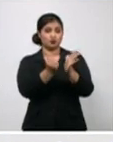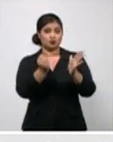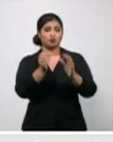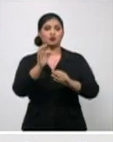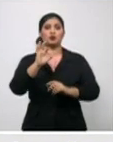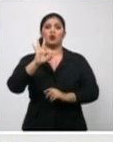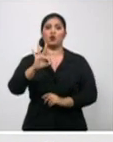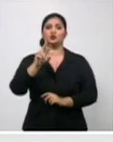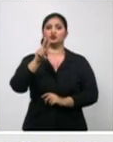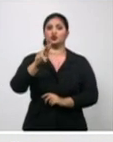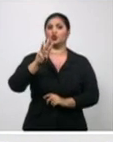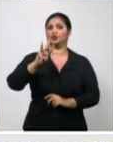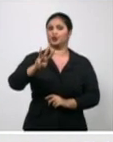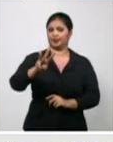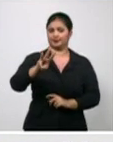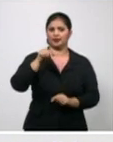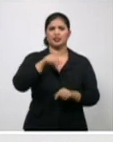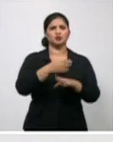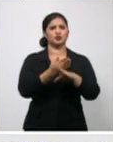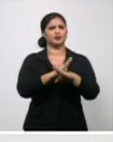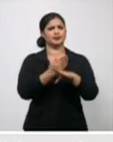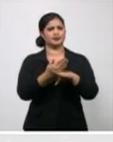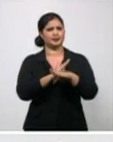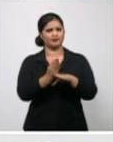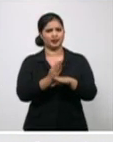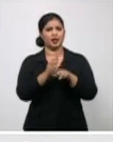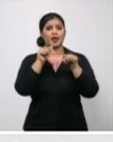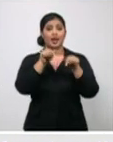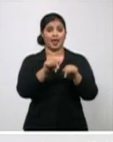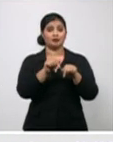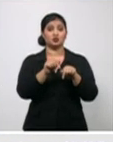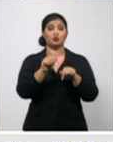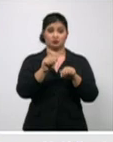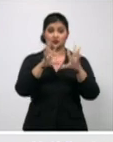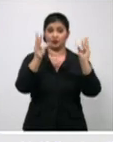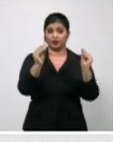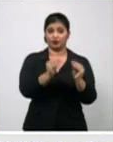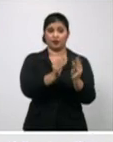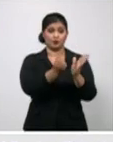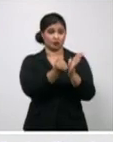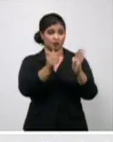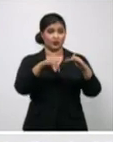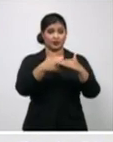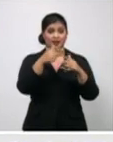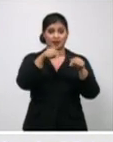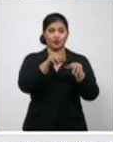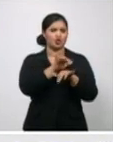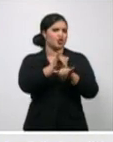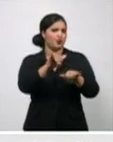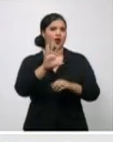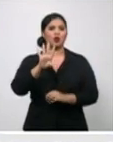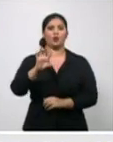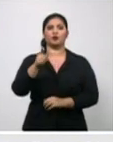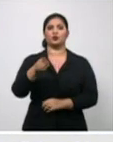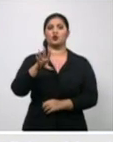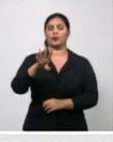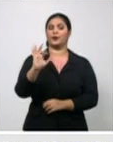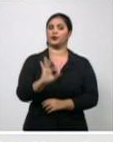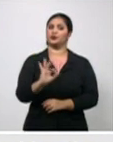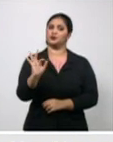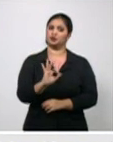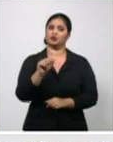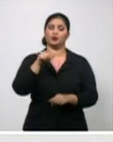hablando de una positividad del 4,4%. Eso hace